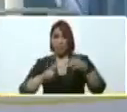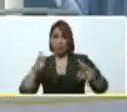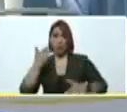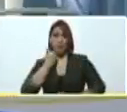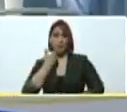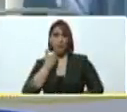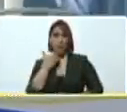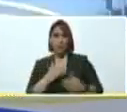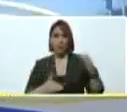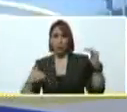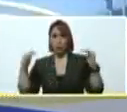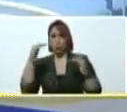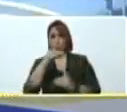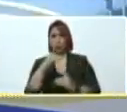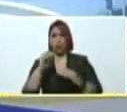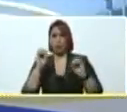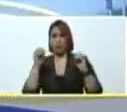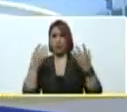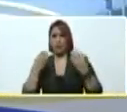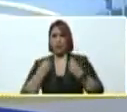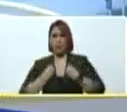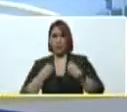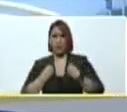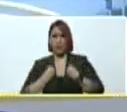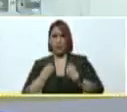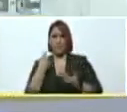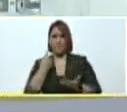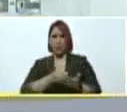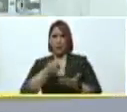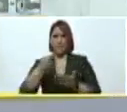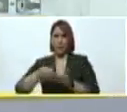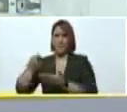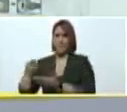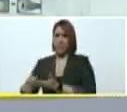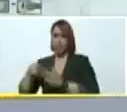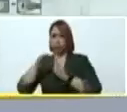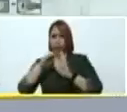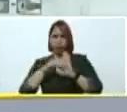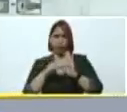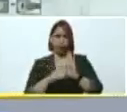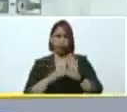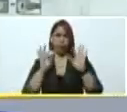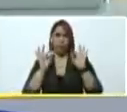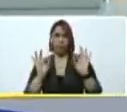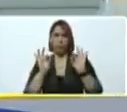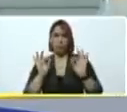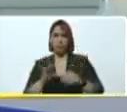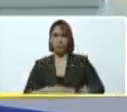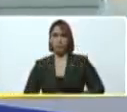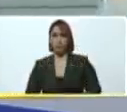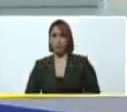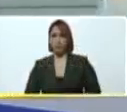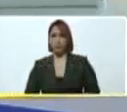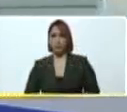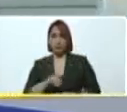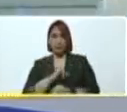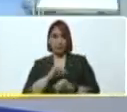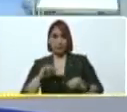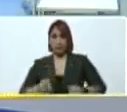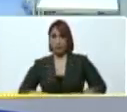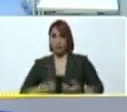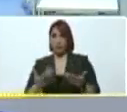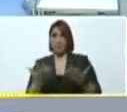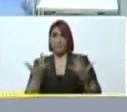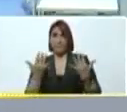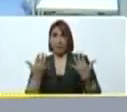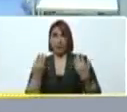adultos a salvar sus vidas financiando casos específicos. Una vez que le pusieron su mano